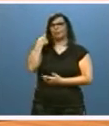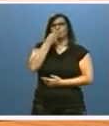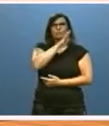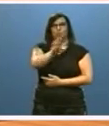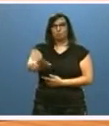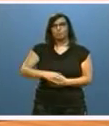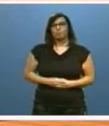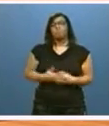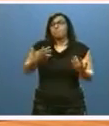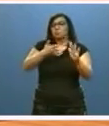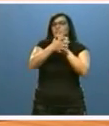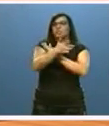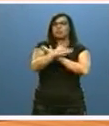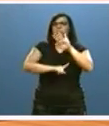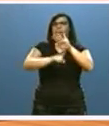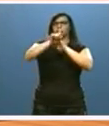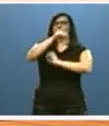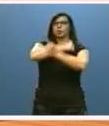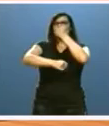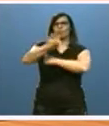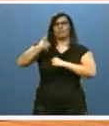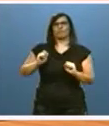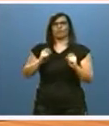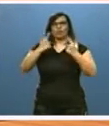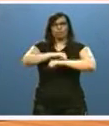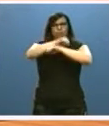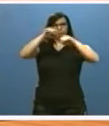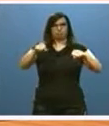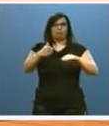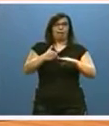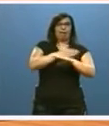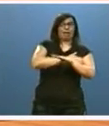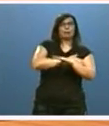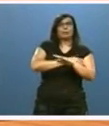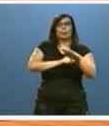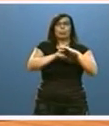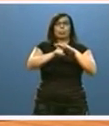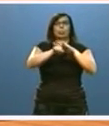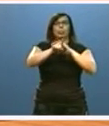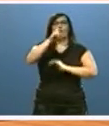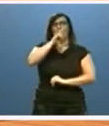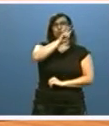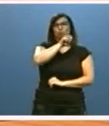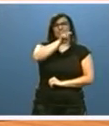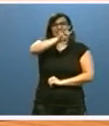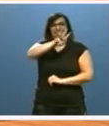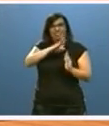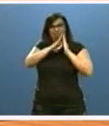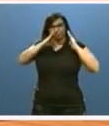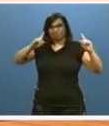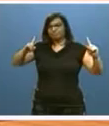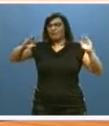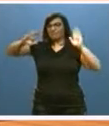De esta manera se confirmó la recuperación económica, que se había iniciado muy tímidamente al final de 2013 y se había